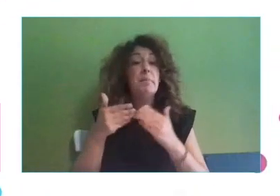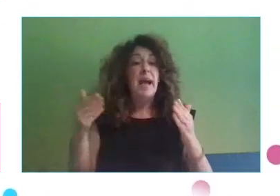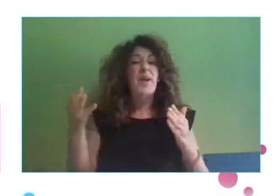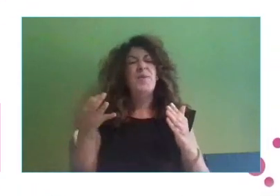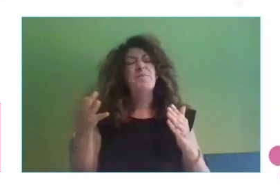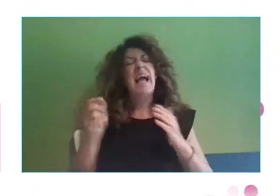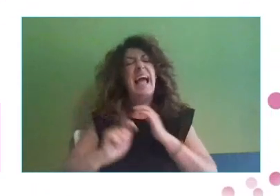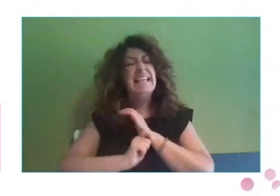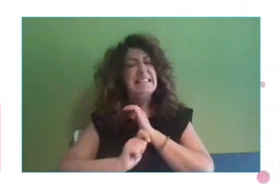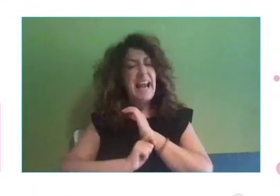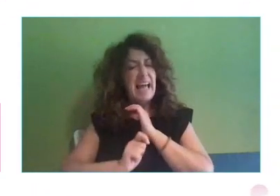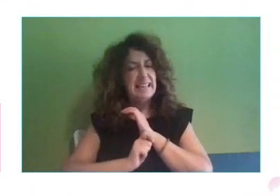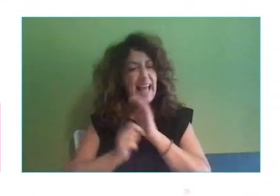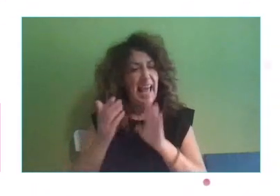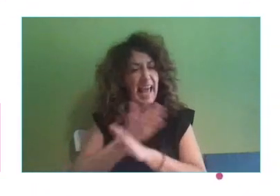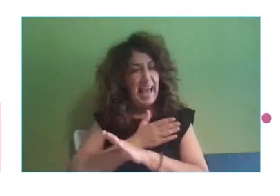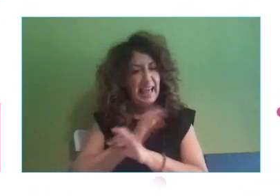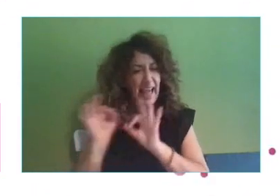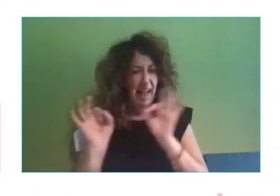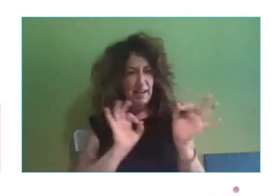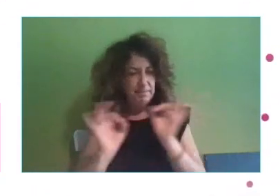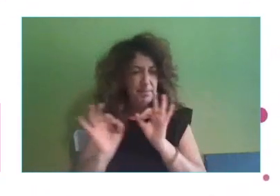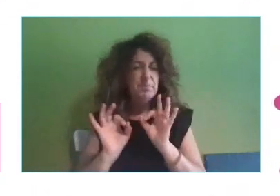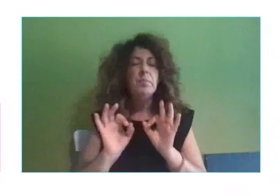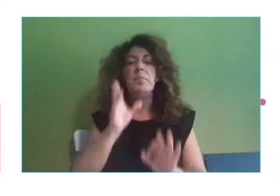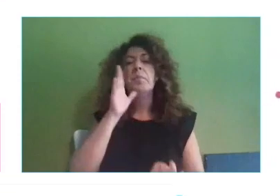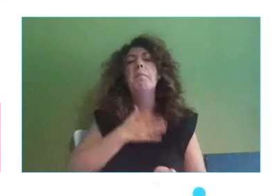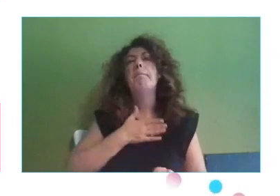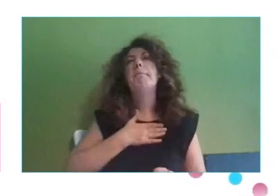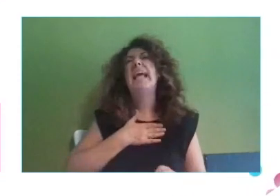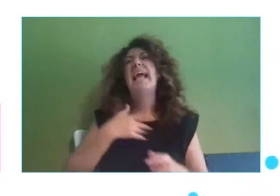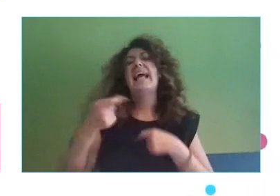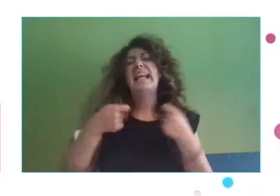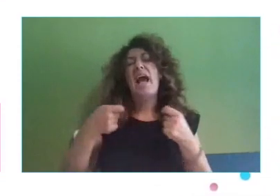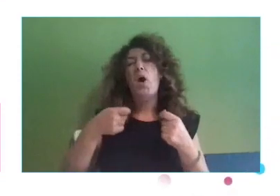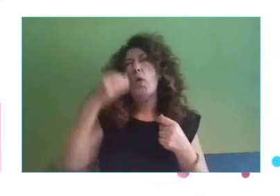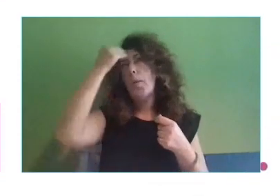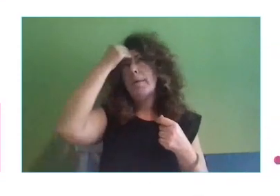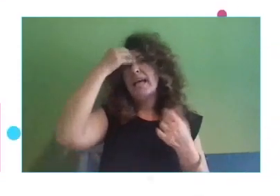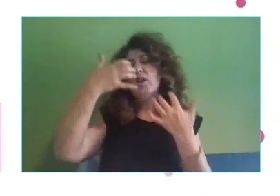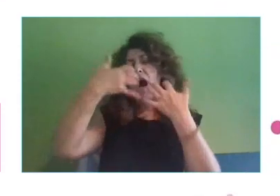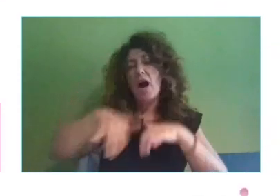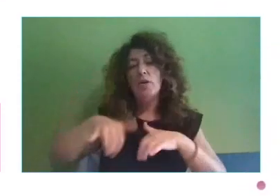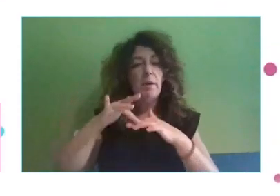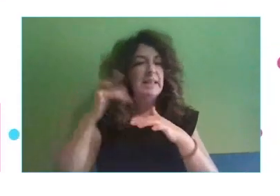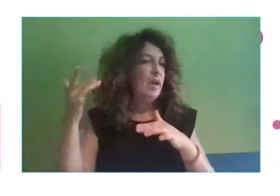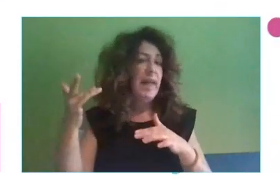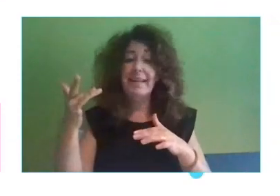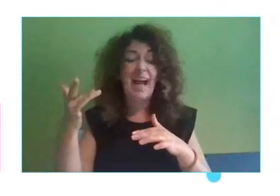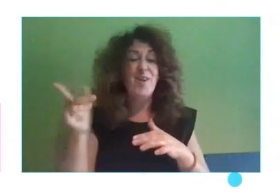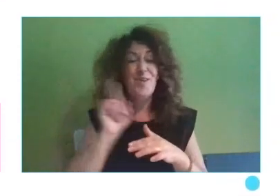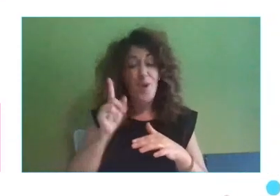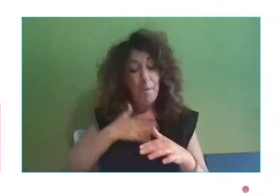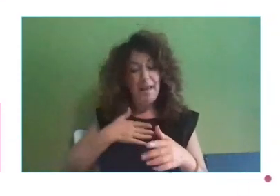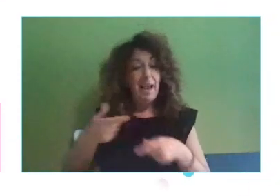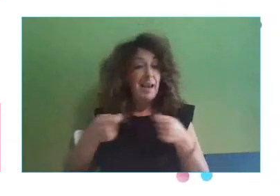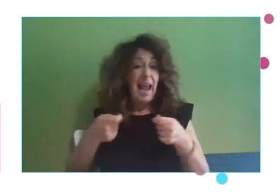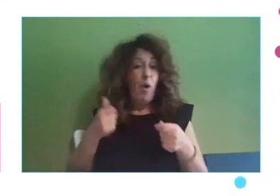porque ya no es, hago la concepción de mi negocio pensando digital, sino yo ya tengo algo, tengo que adaptarlo a ese mundo digital.